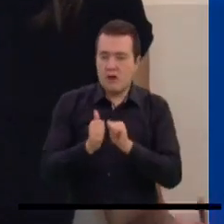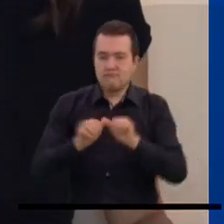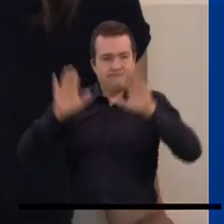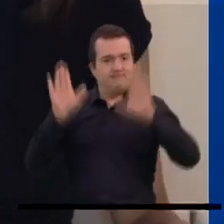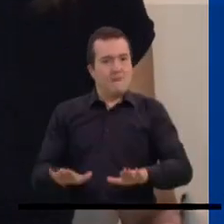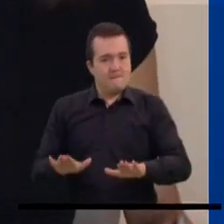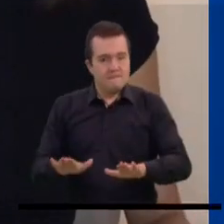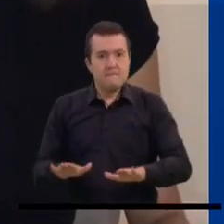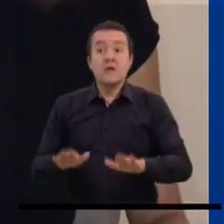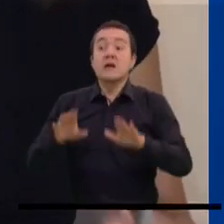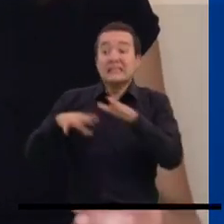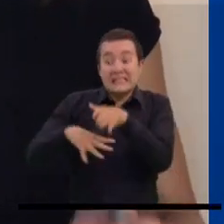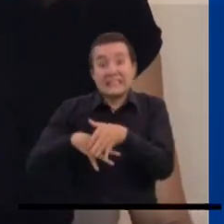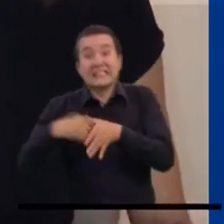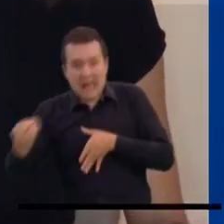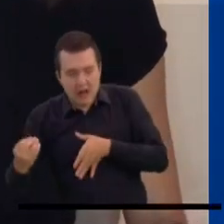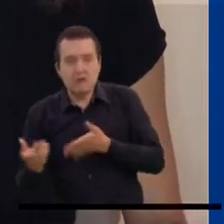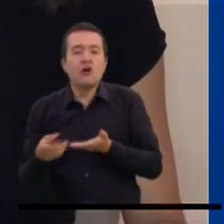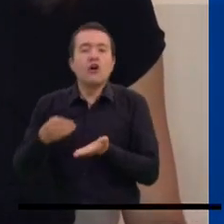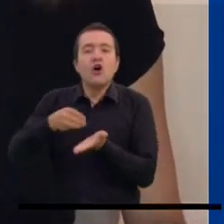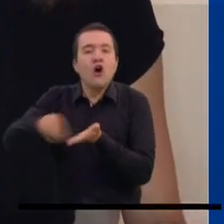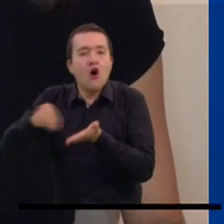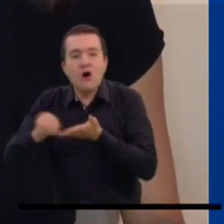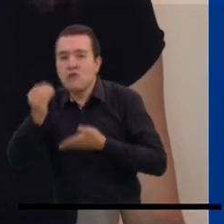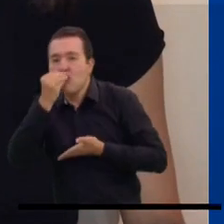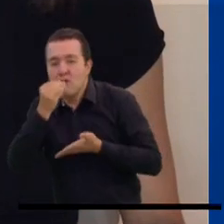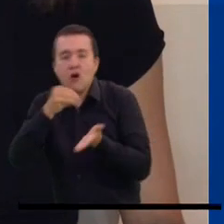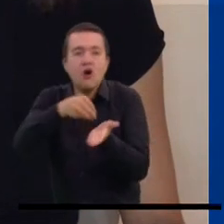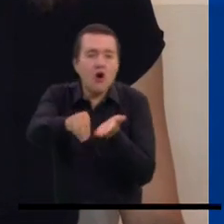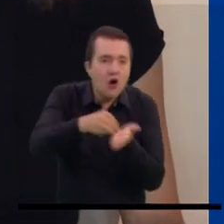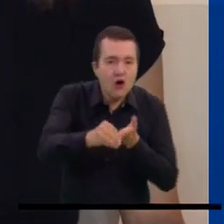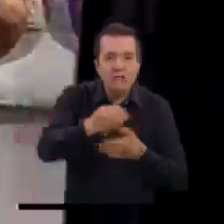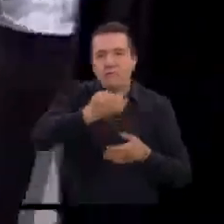la compra de medicinas, de víveres y para sacar a las mascotas.